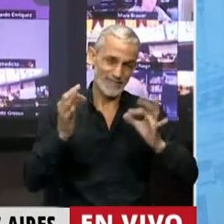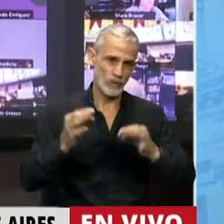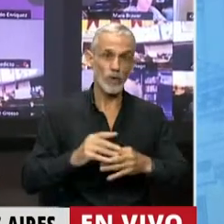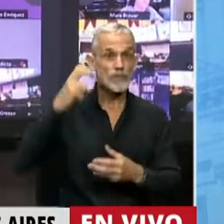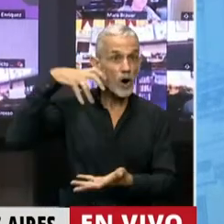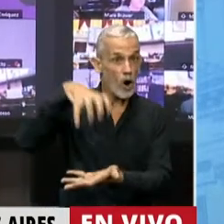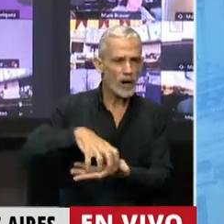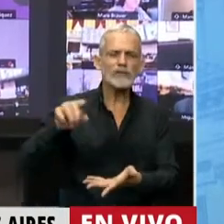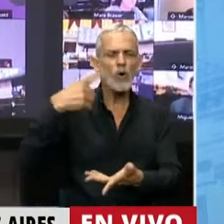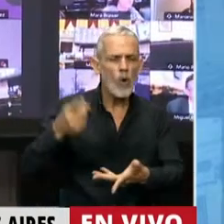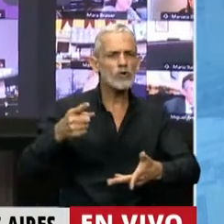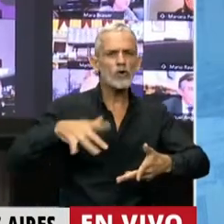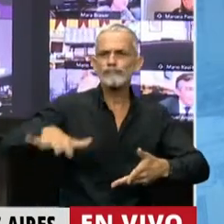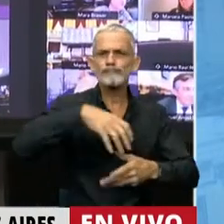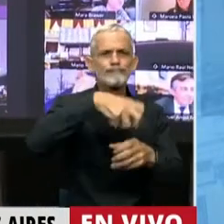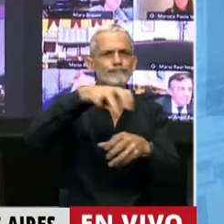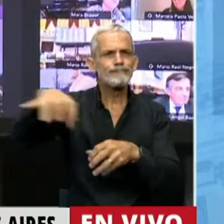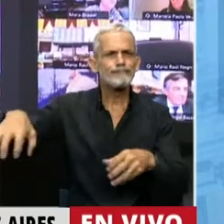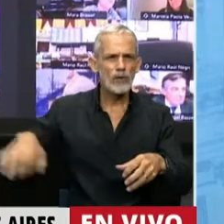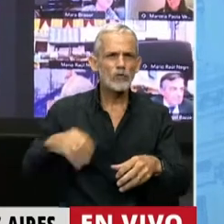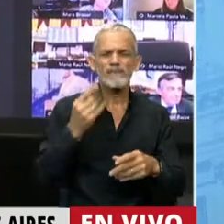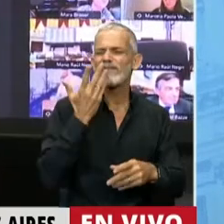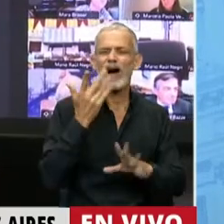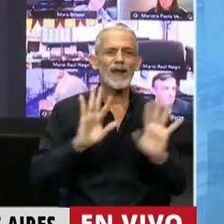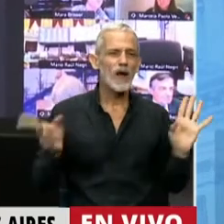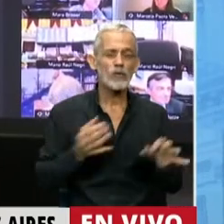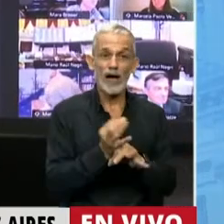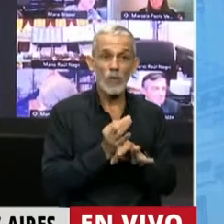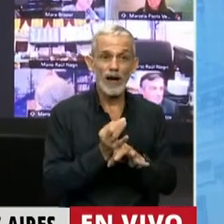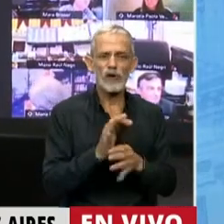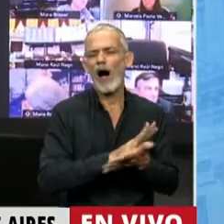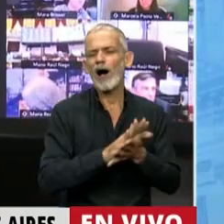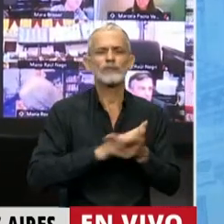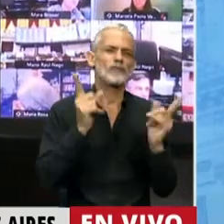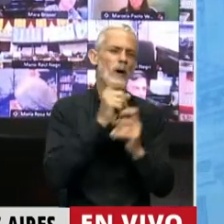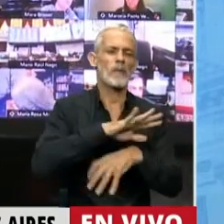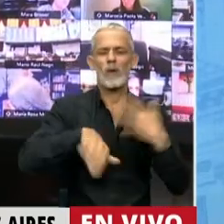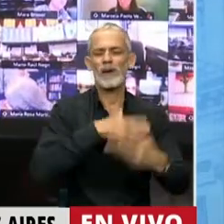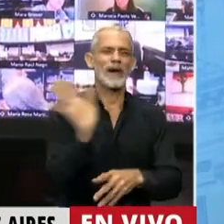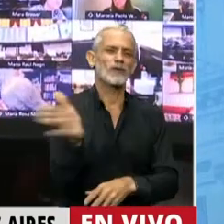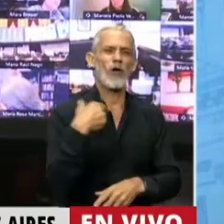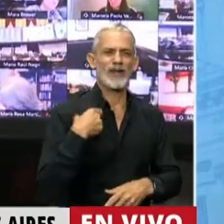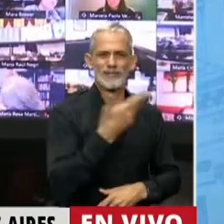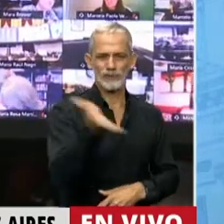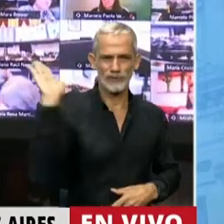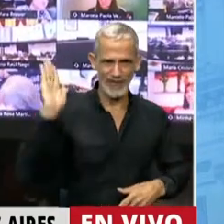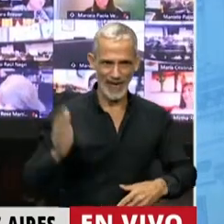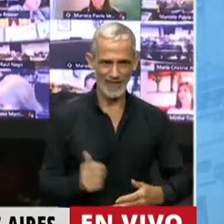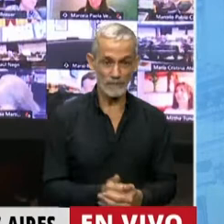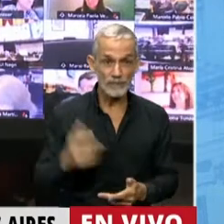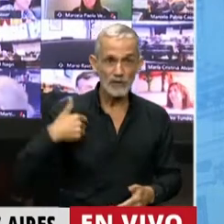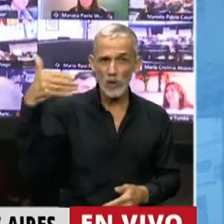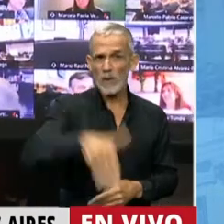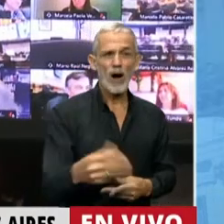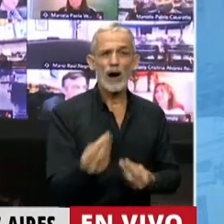Congreso y en muchos otros organismos, les encanta decir que la educación resuelve los problemas de la población. Y yo